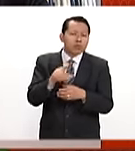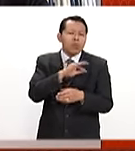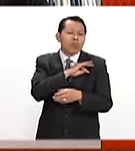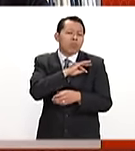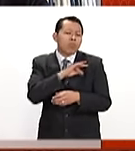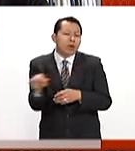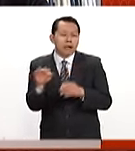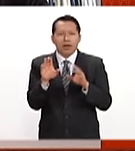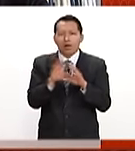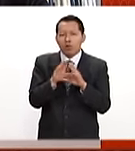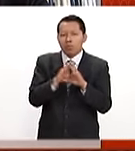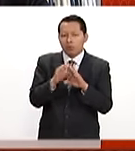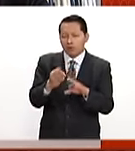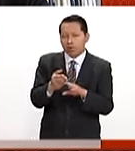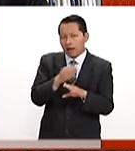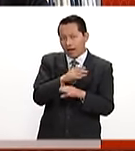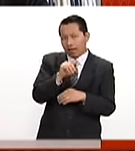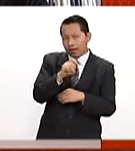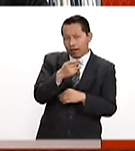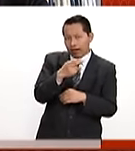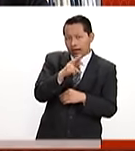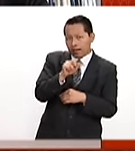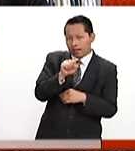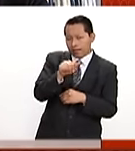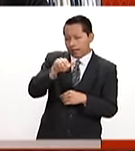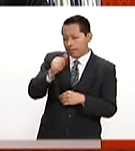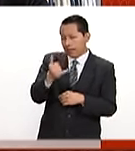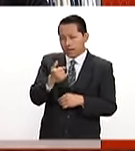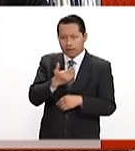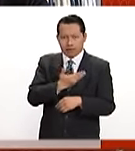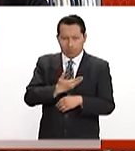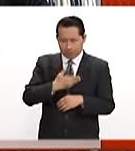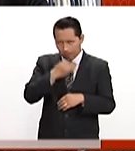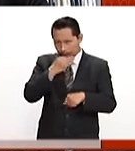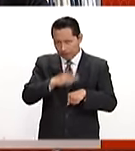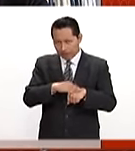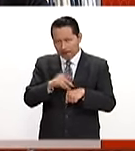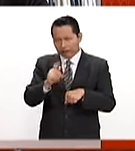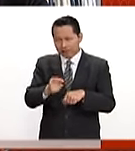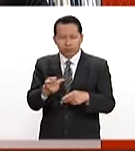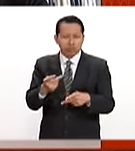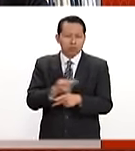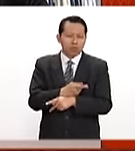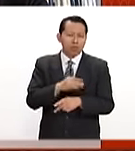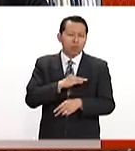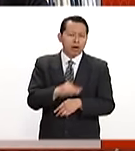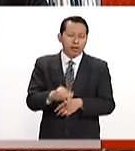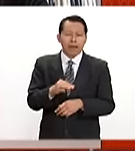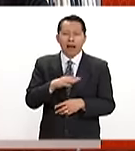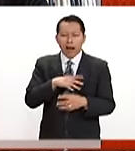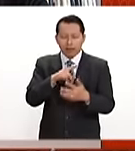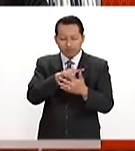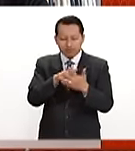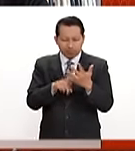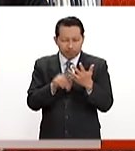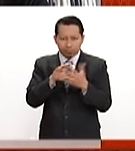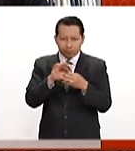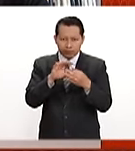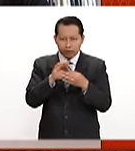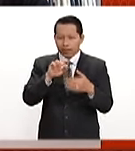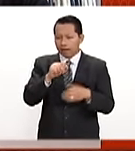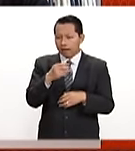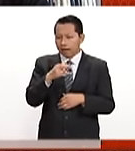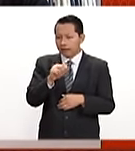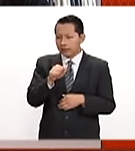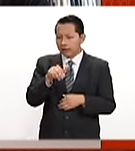lo que ya había anunciado Teresa Mell, la primer ministra. ¿Qué tan radical pueden ser estas variantes ya anunciadas por Teresa